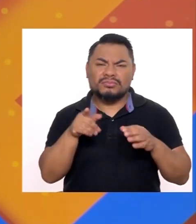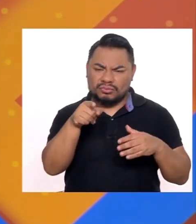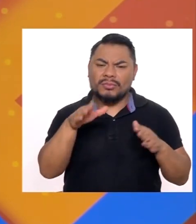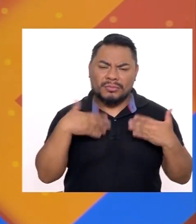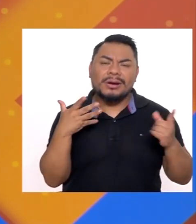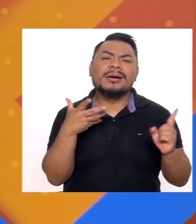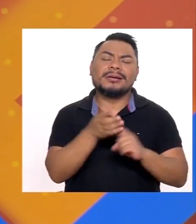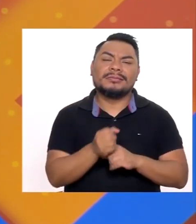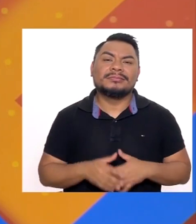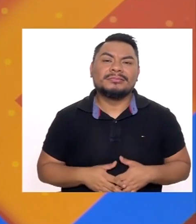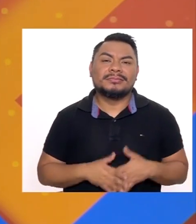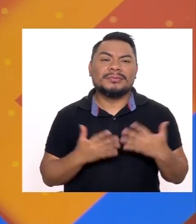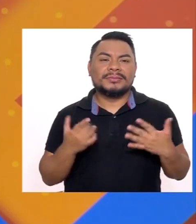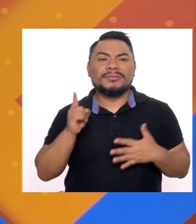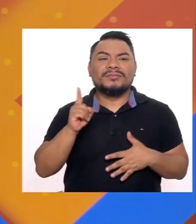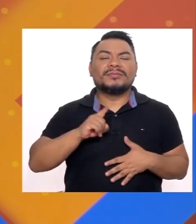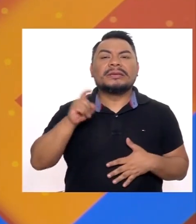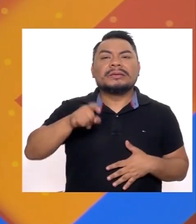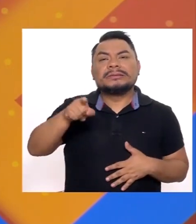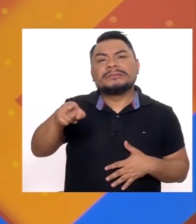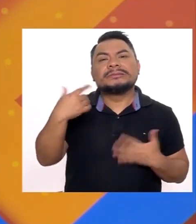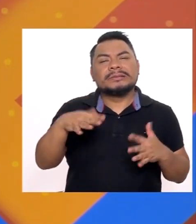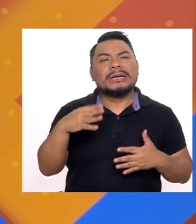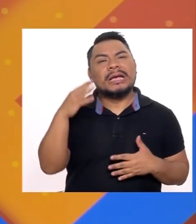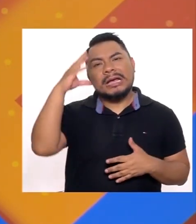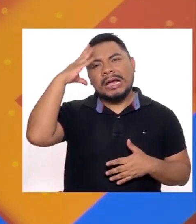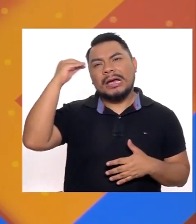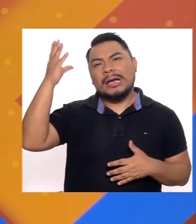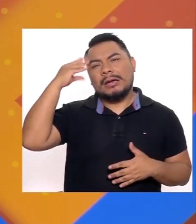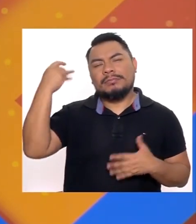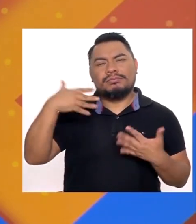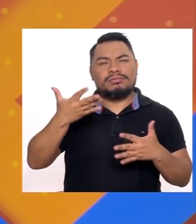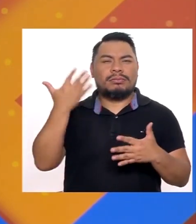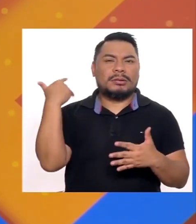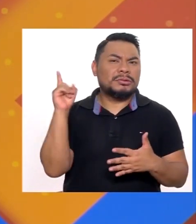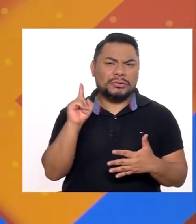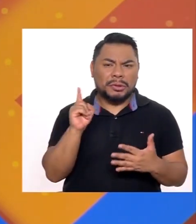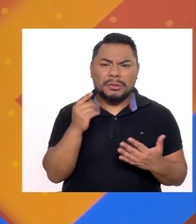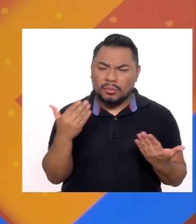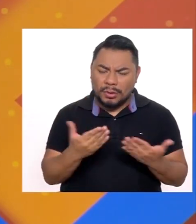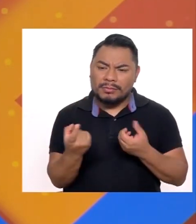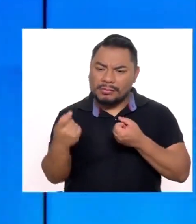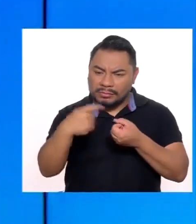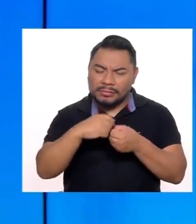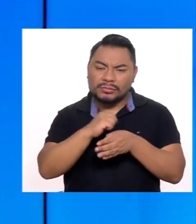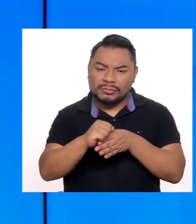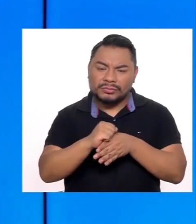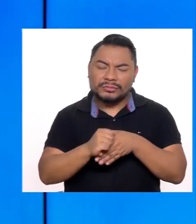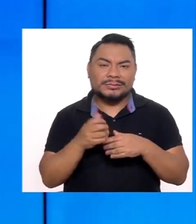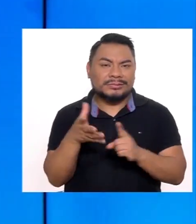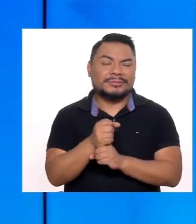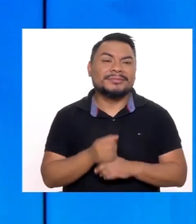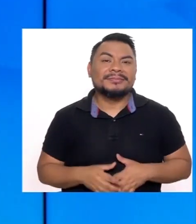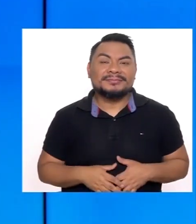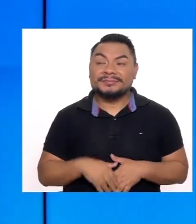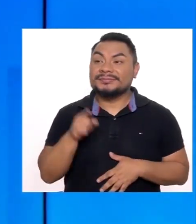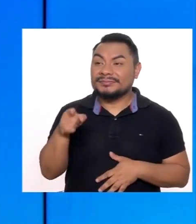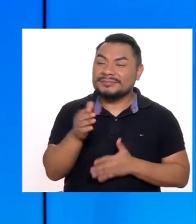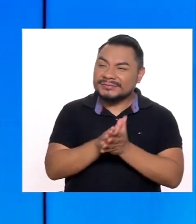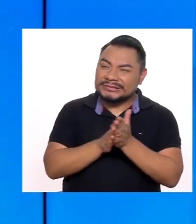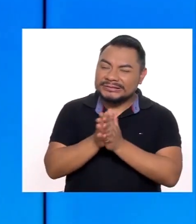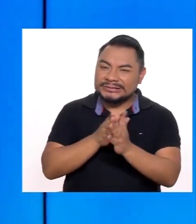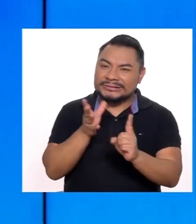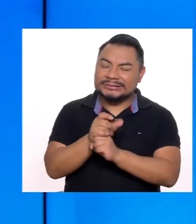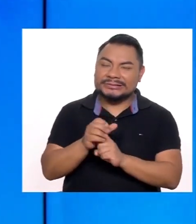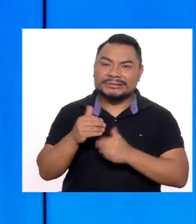es un requisito Que tengas mucho tiempo Que tengas habilidades Lo puedes ganar Y además Hay que tener mucho empeño Para poder